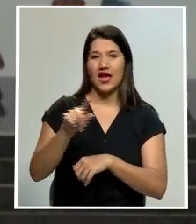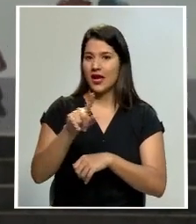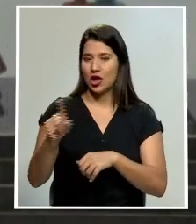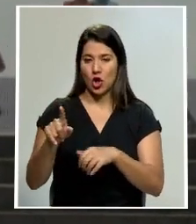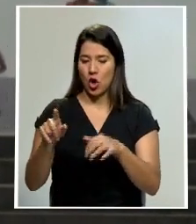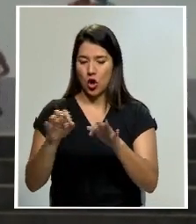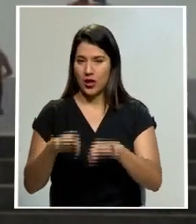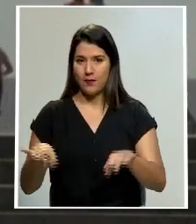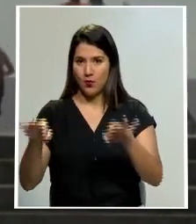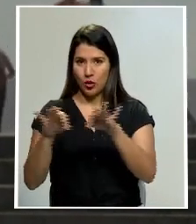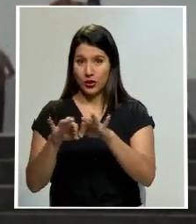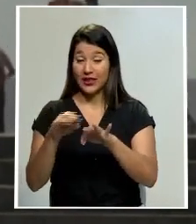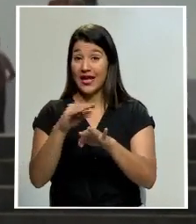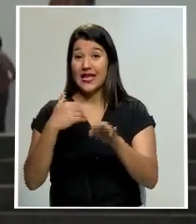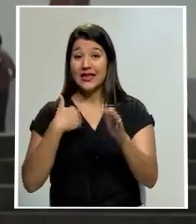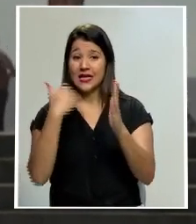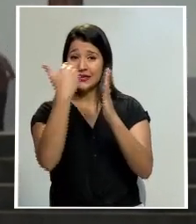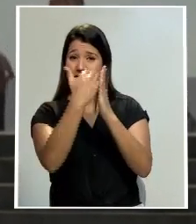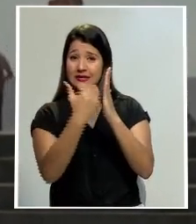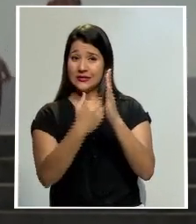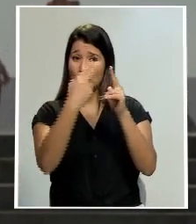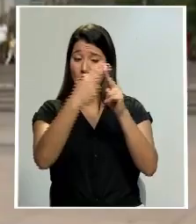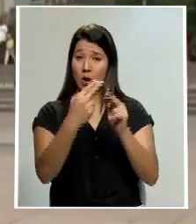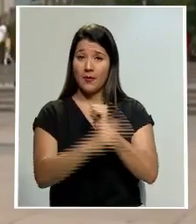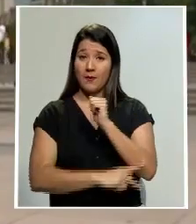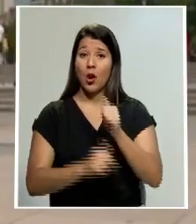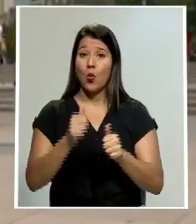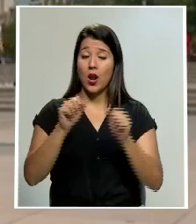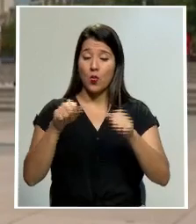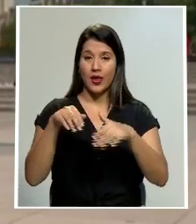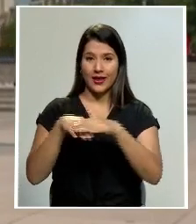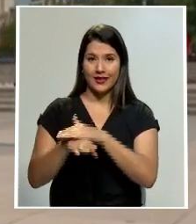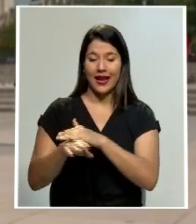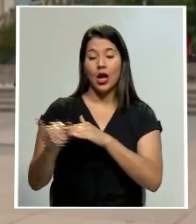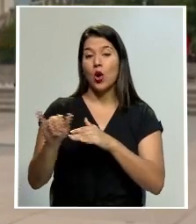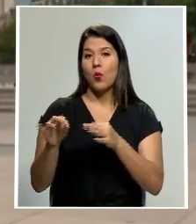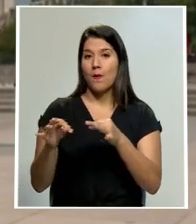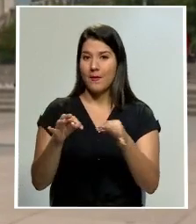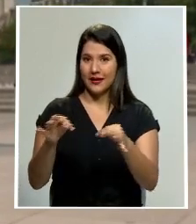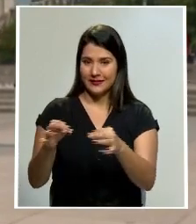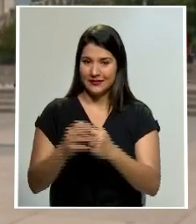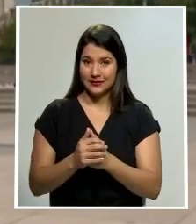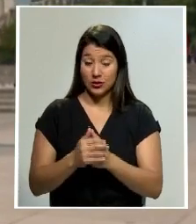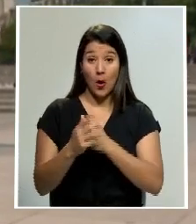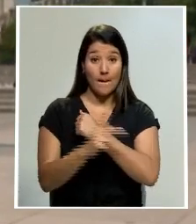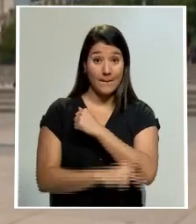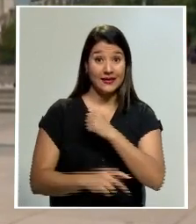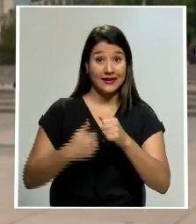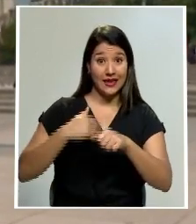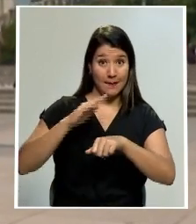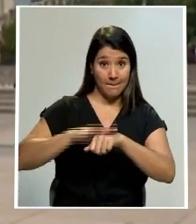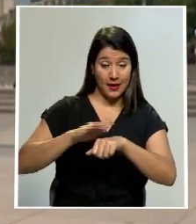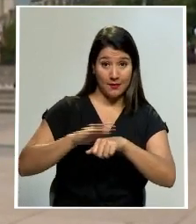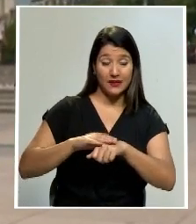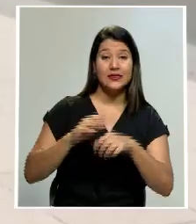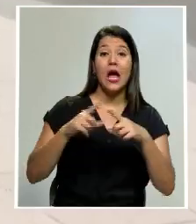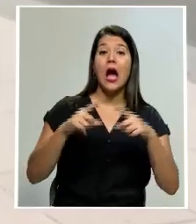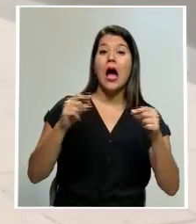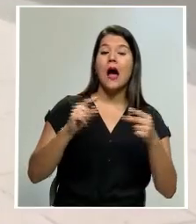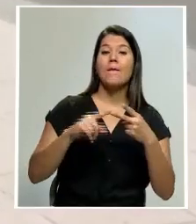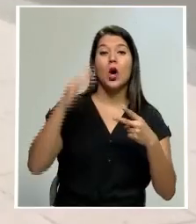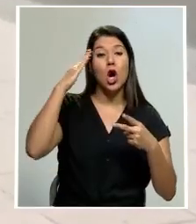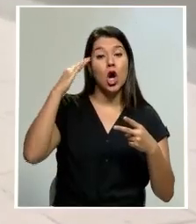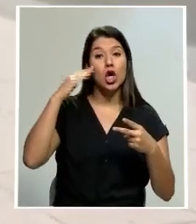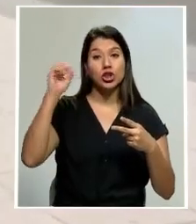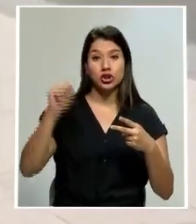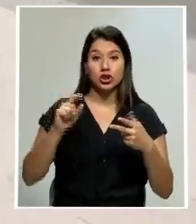países cuyos ciudadanos pueden ingresar al bloque europeo como turistas entre los países autorizados estaban hasta ahora Japón Corea